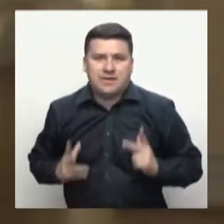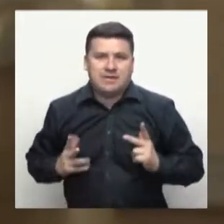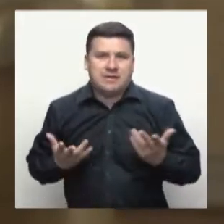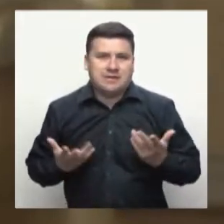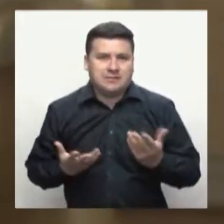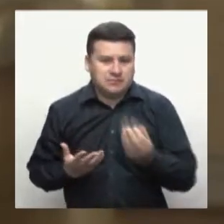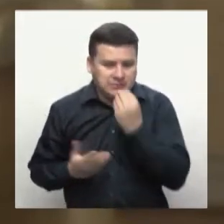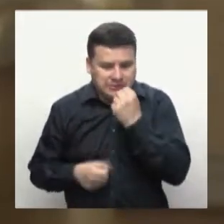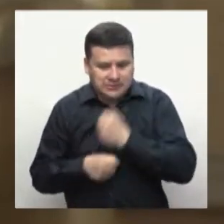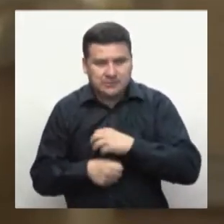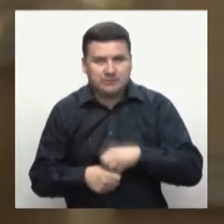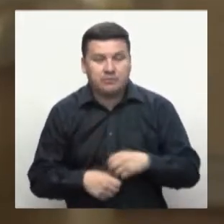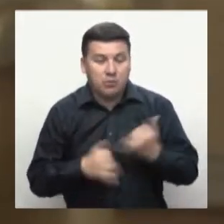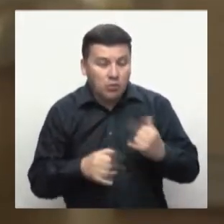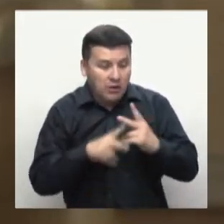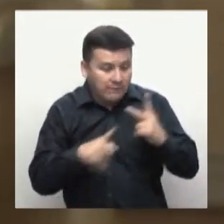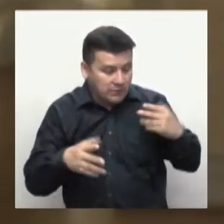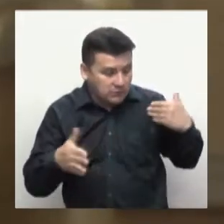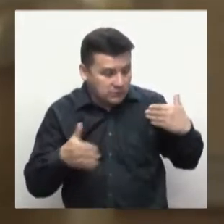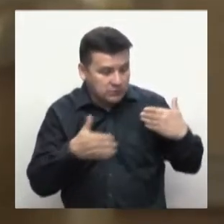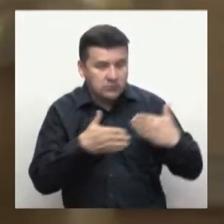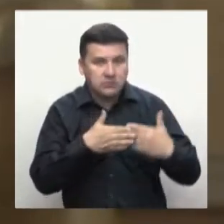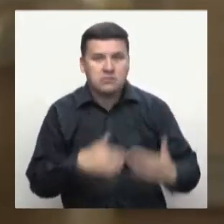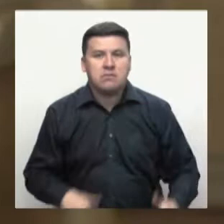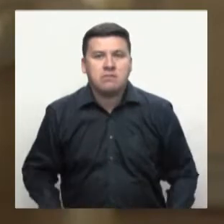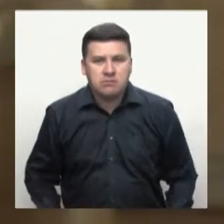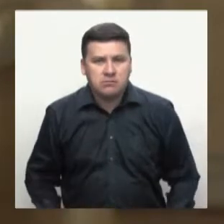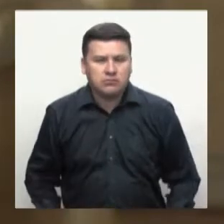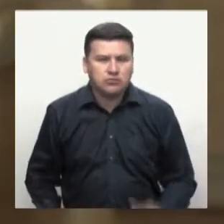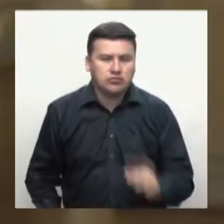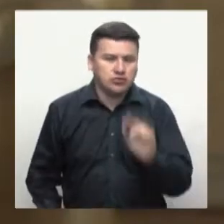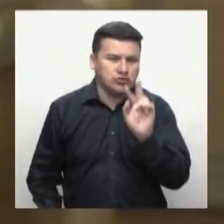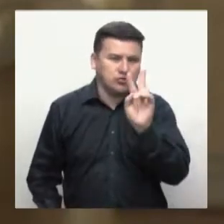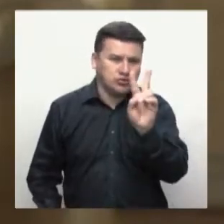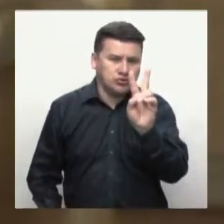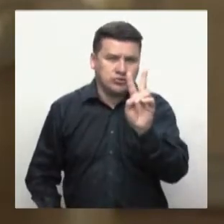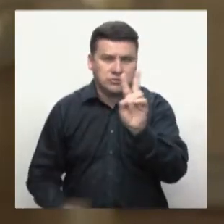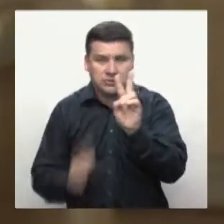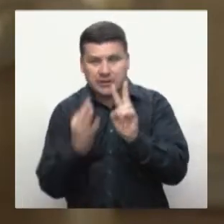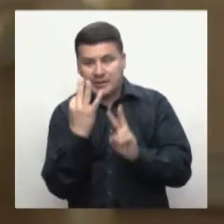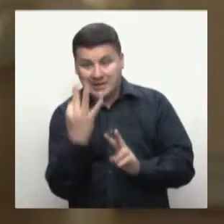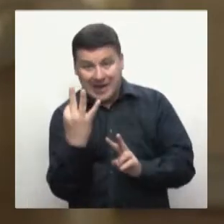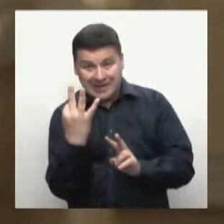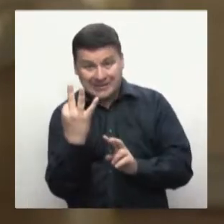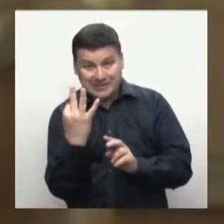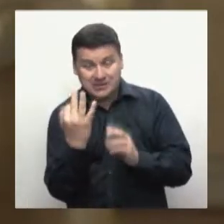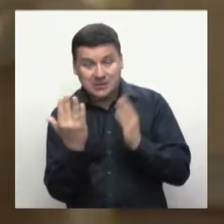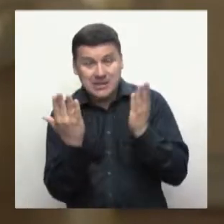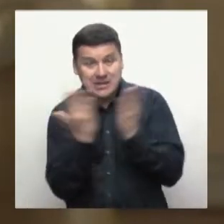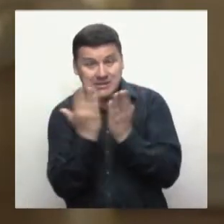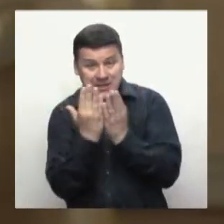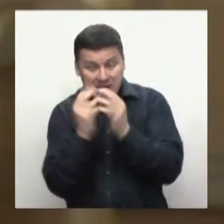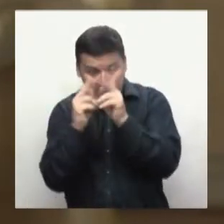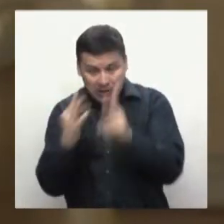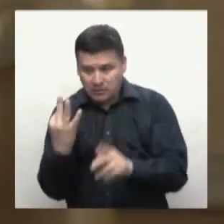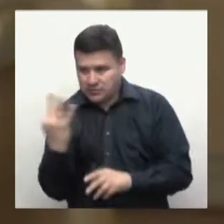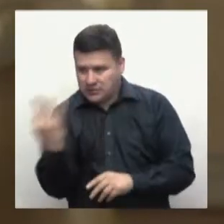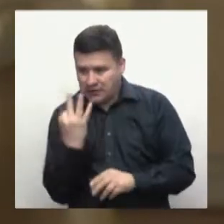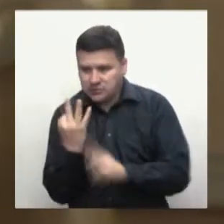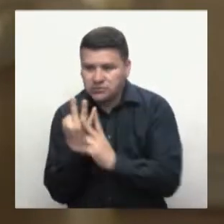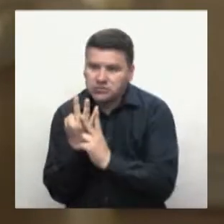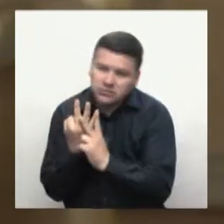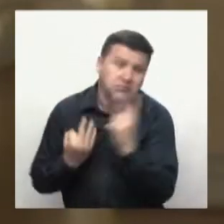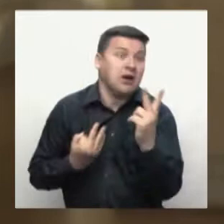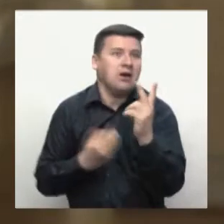ustedes consigan empleo y puedan llevar un sustento a sus familias. A la fecha,